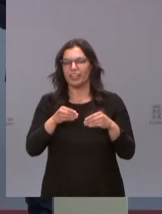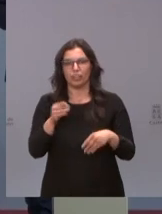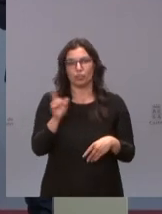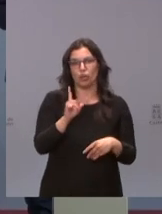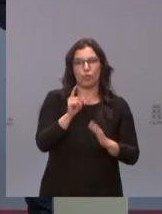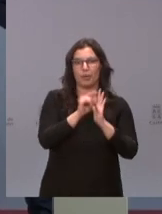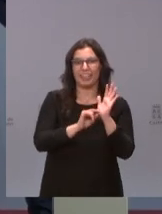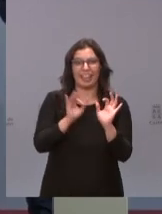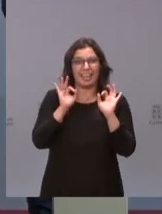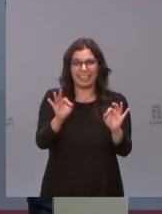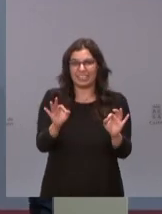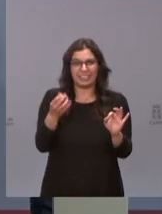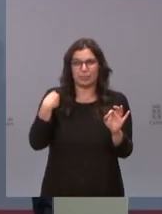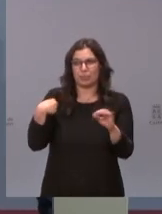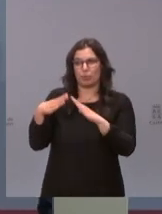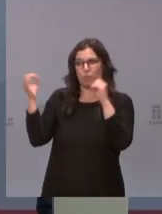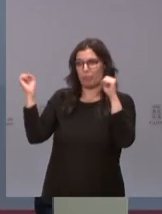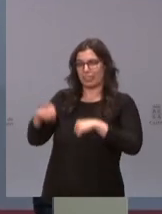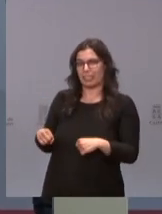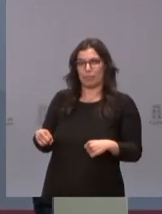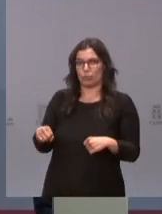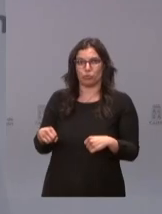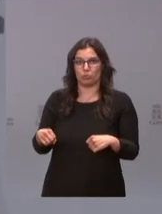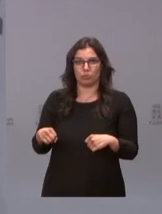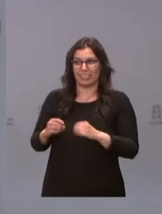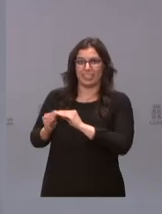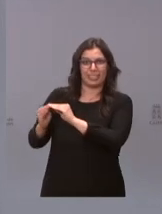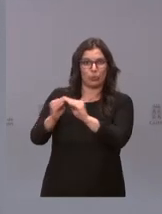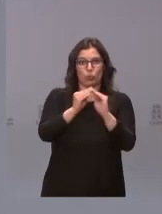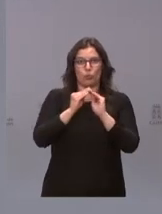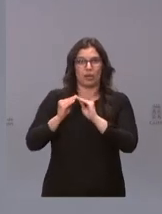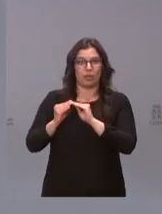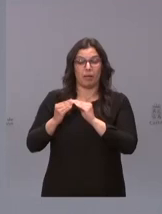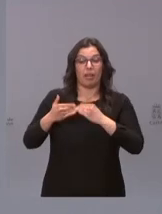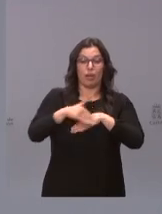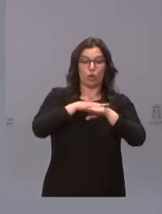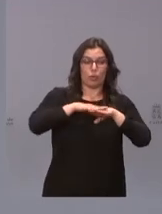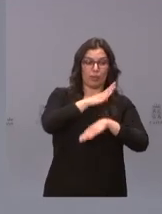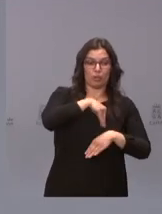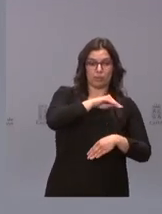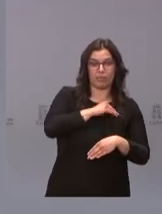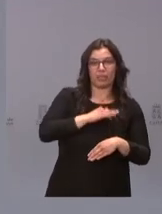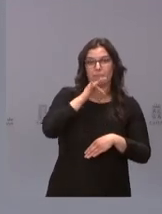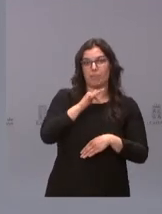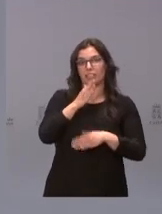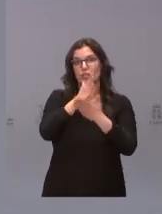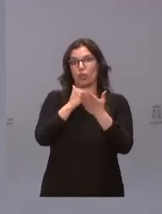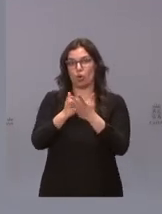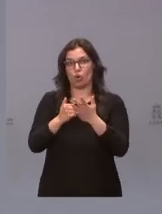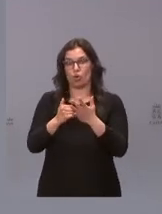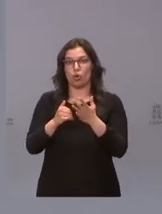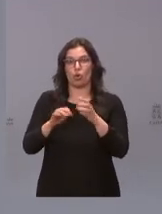las medidas que pactamos de manera unánime por parte del gobierno de España y por parte de